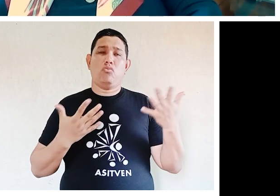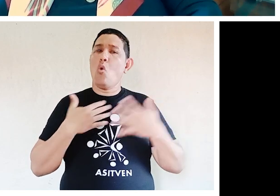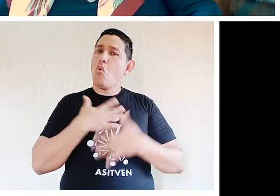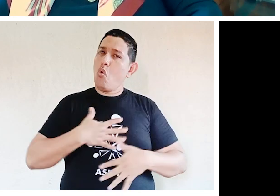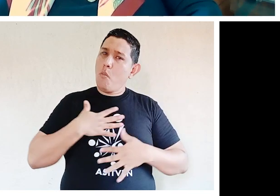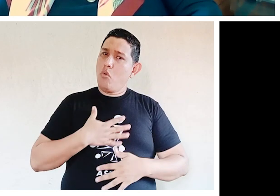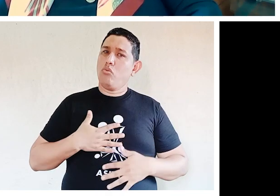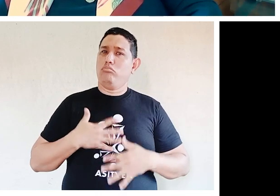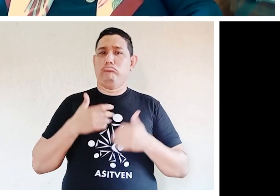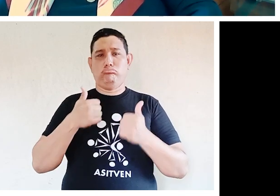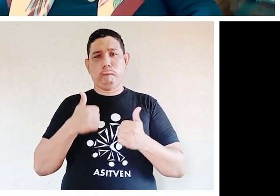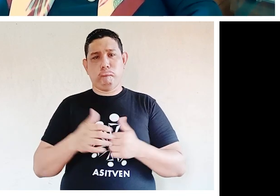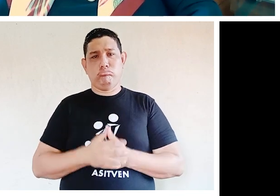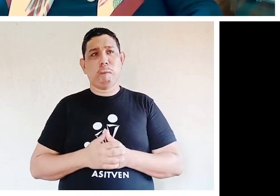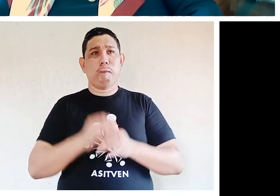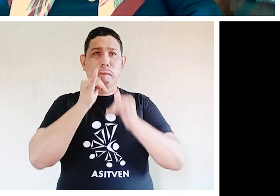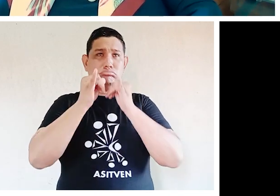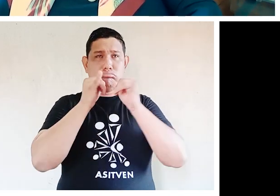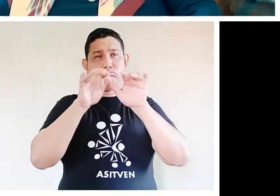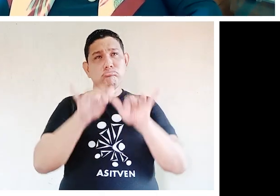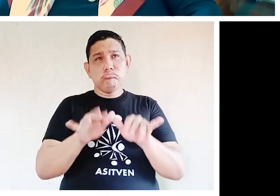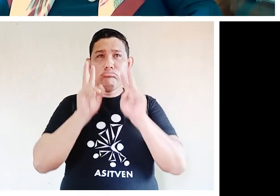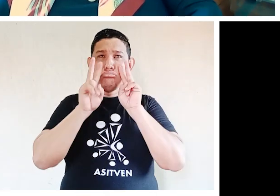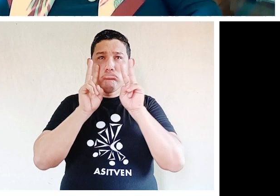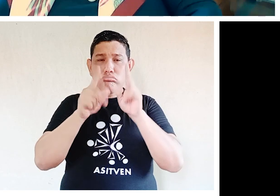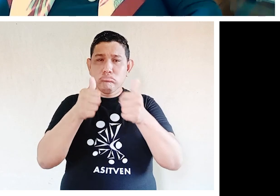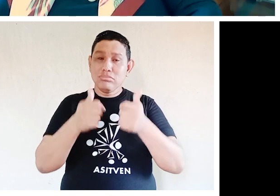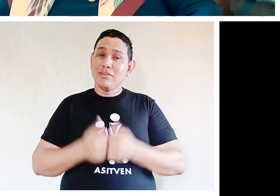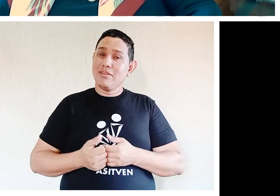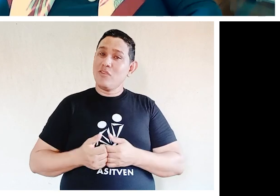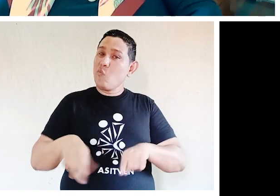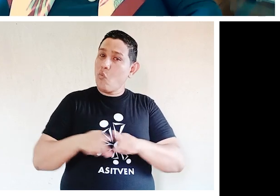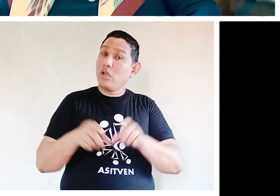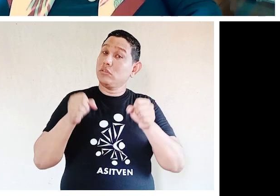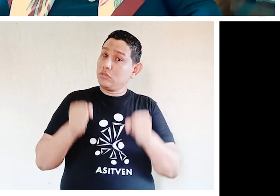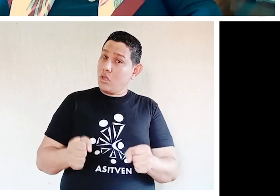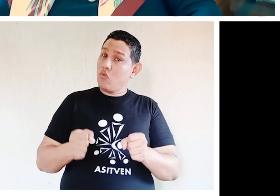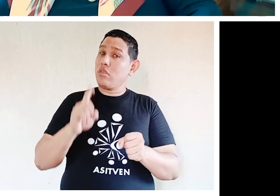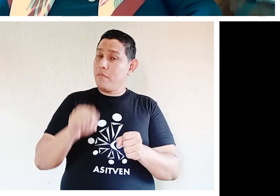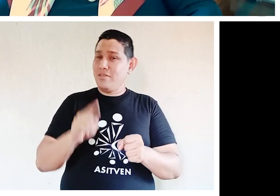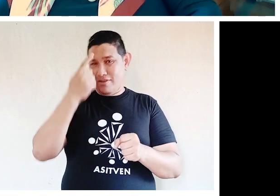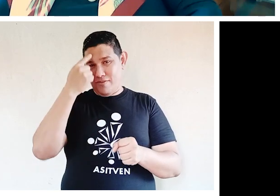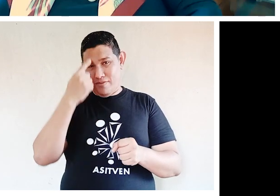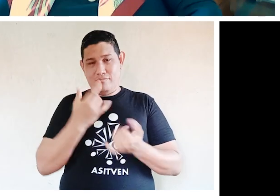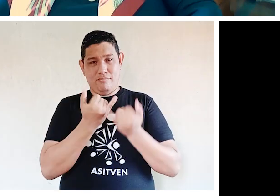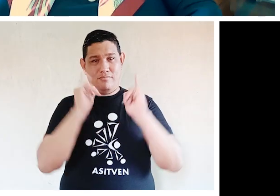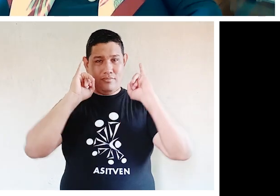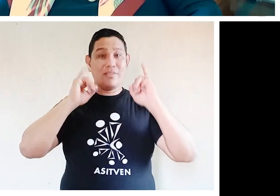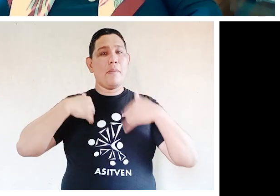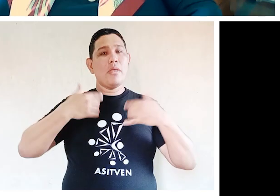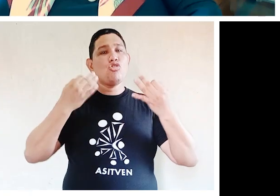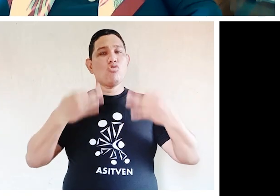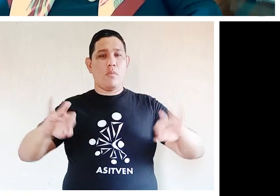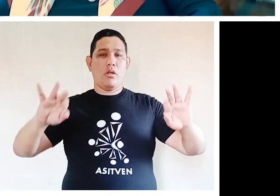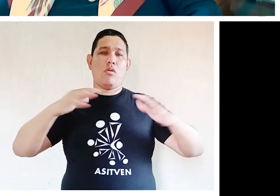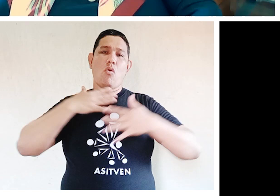utilizando esa información. Entonces, a la seguridad y a la autonomía le estaríamos agregando también normalidad y